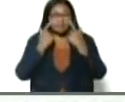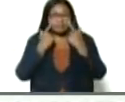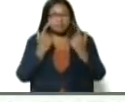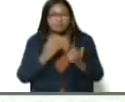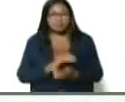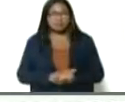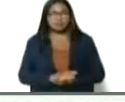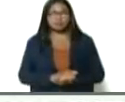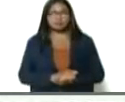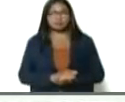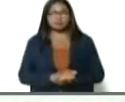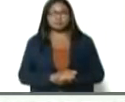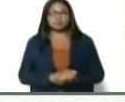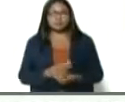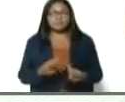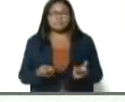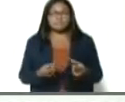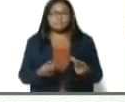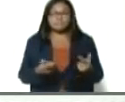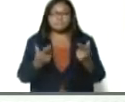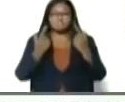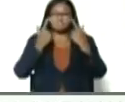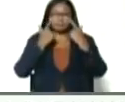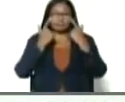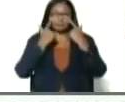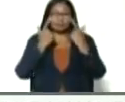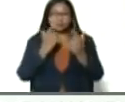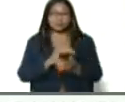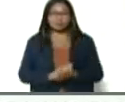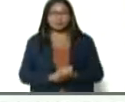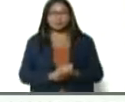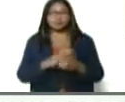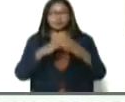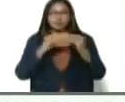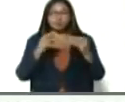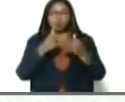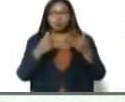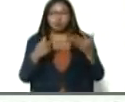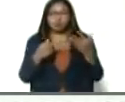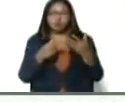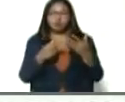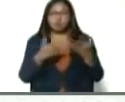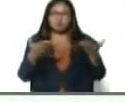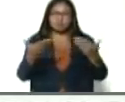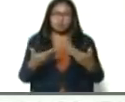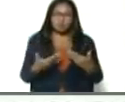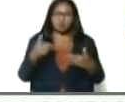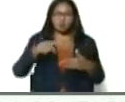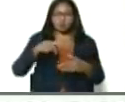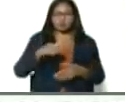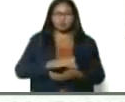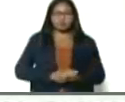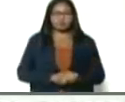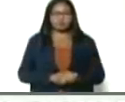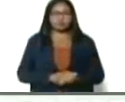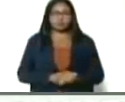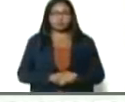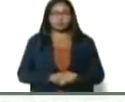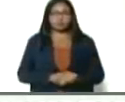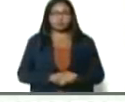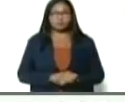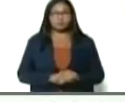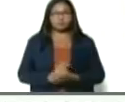vista, qué dicen, pendiente y vista, ¿no? Toda la genética, hoy me trajeron de regalo el